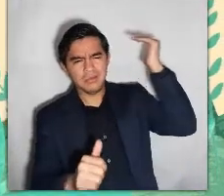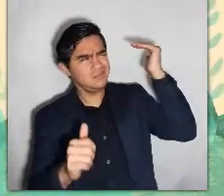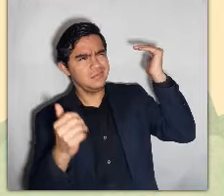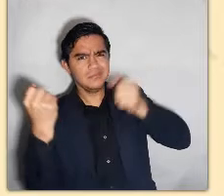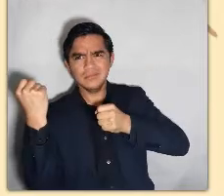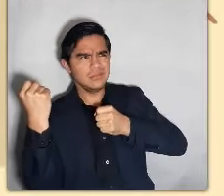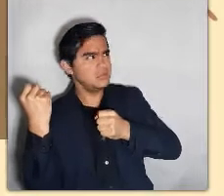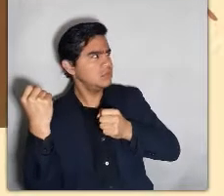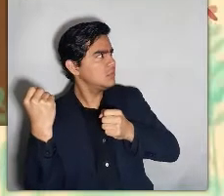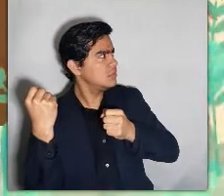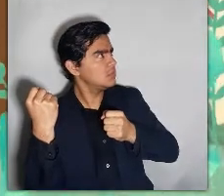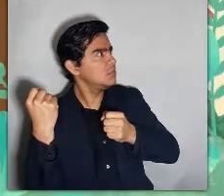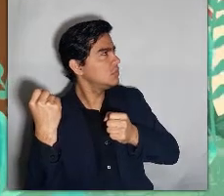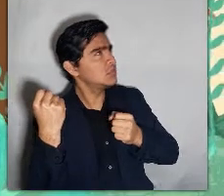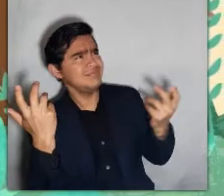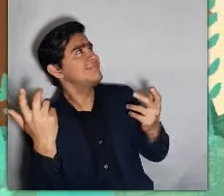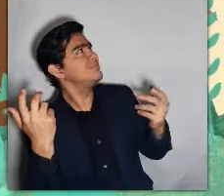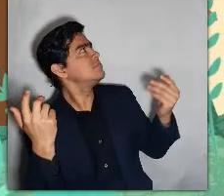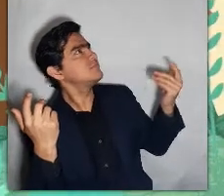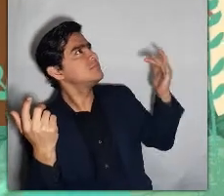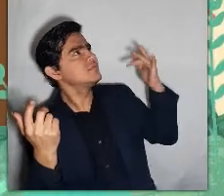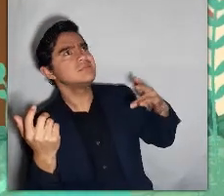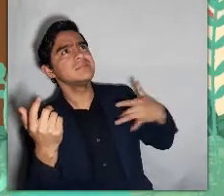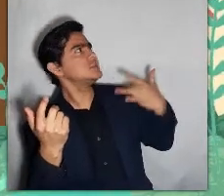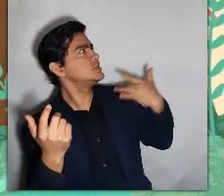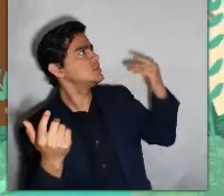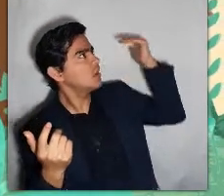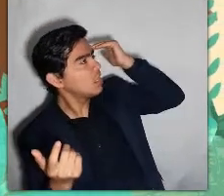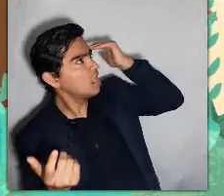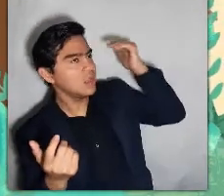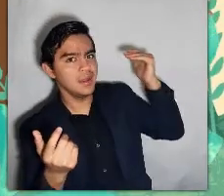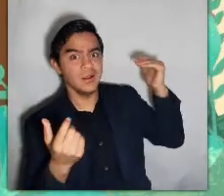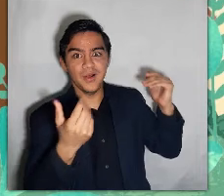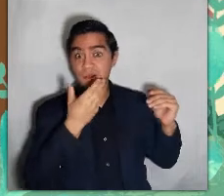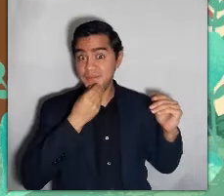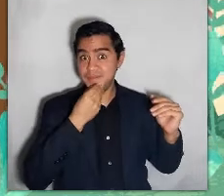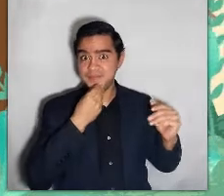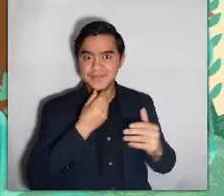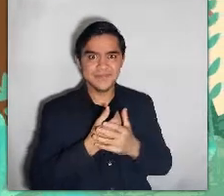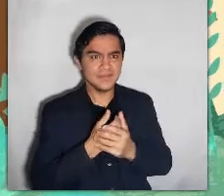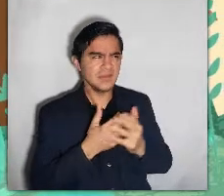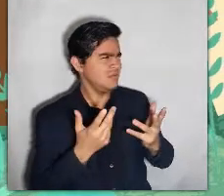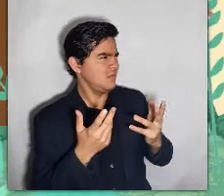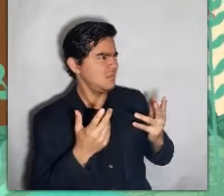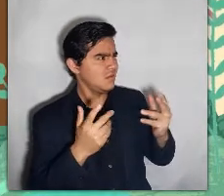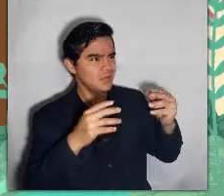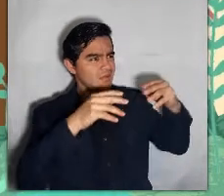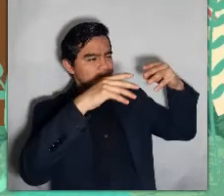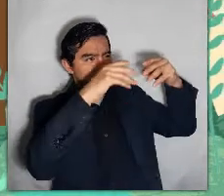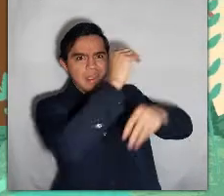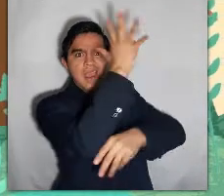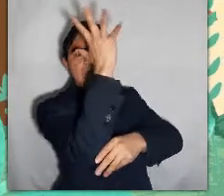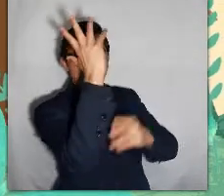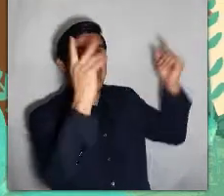notó como algo en la cabeza le golpeaba para llamarlo. ¿Qué será esto que siento en mi cabeza? Preguntó